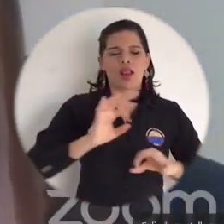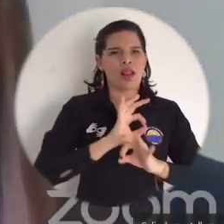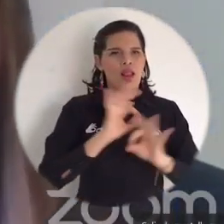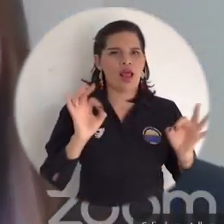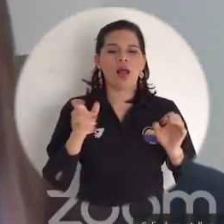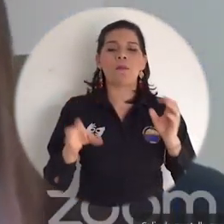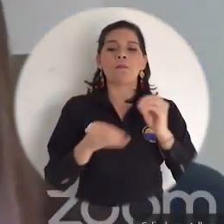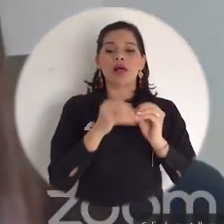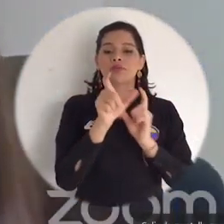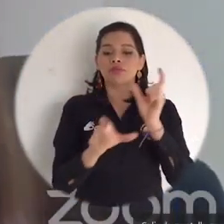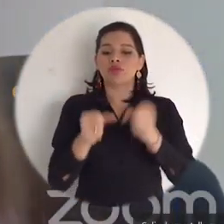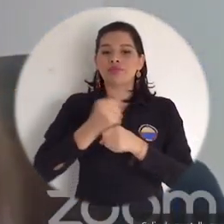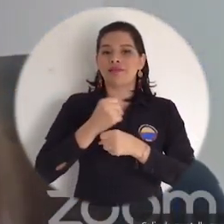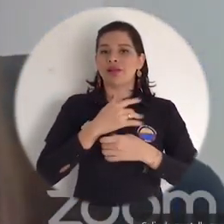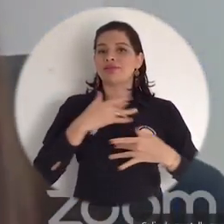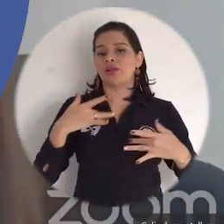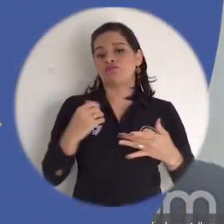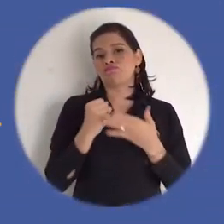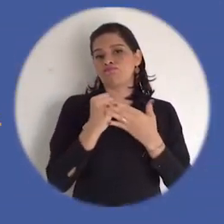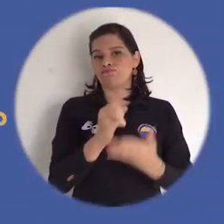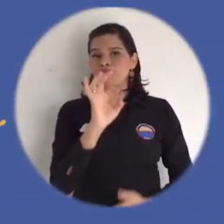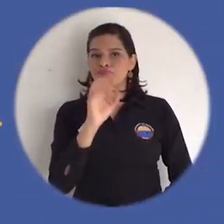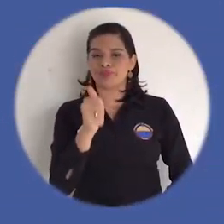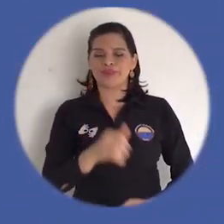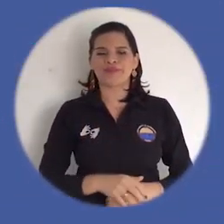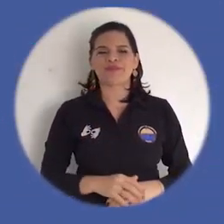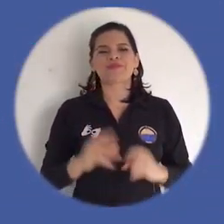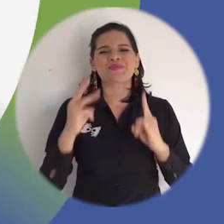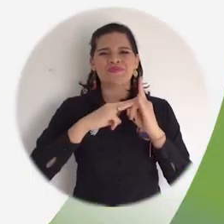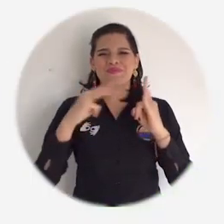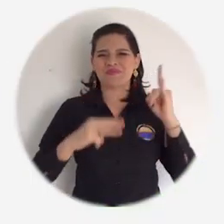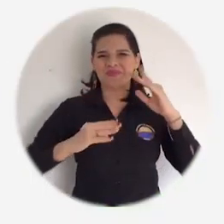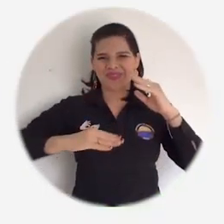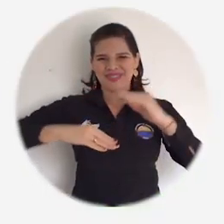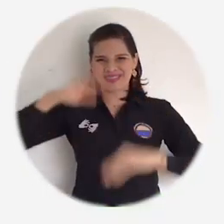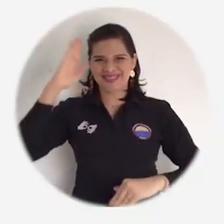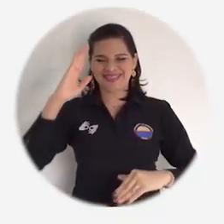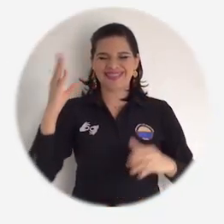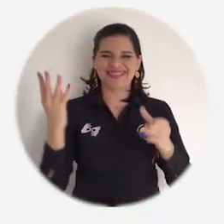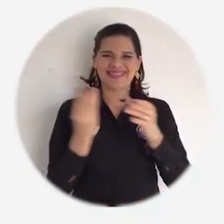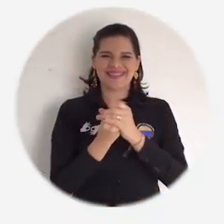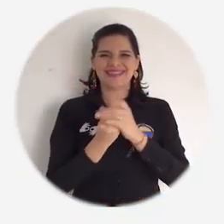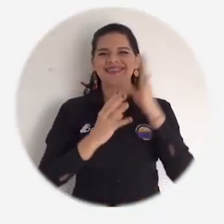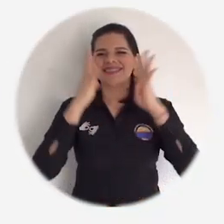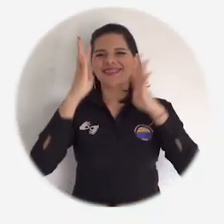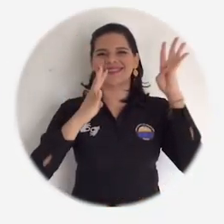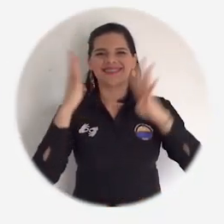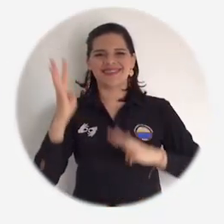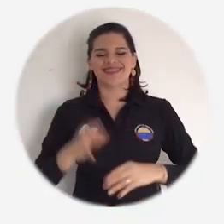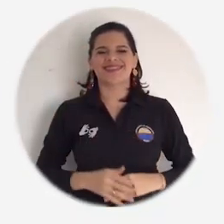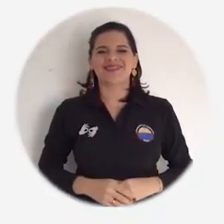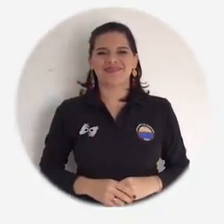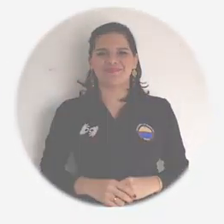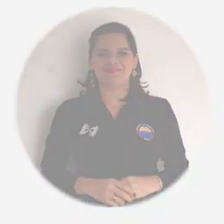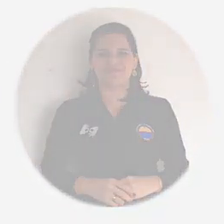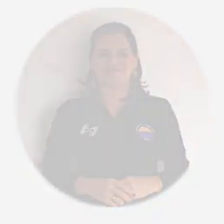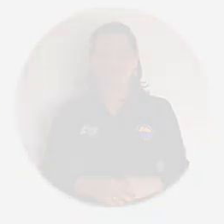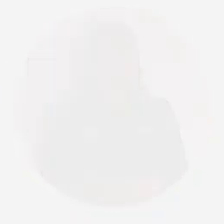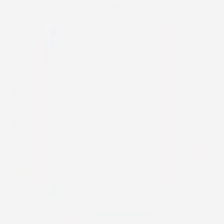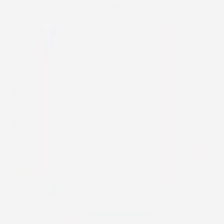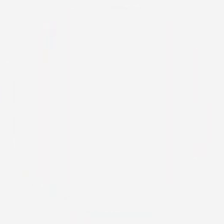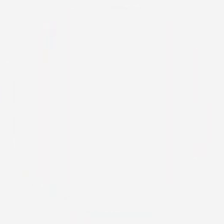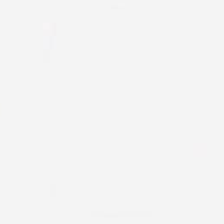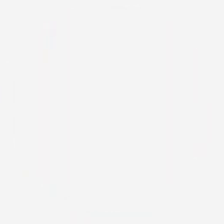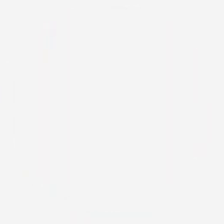y con dignidad laboral para los trabajadores. Universidad del Magdalena, aún más incluyente e innovadora.